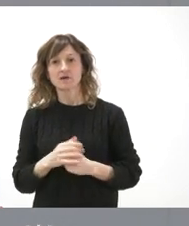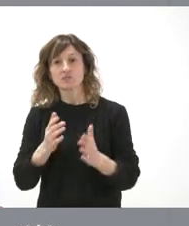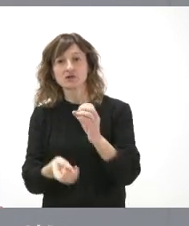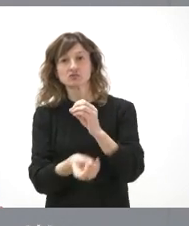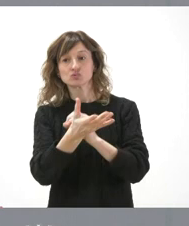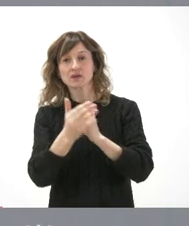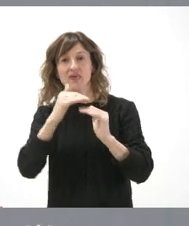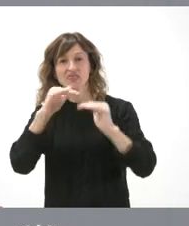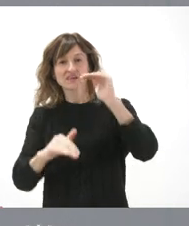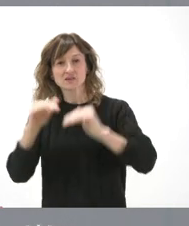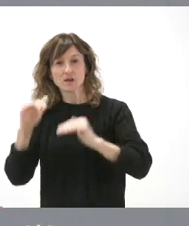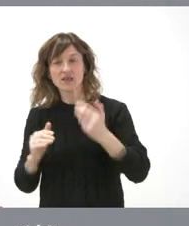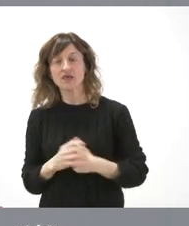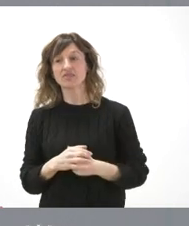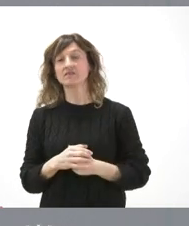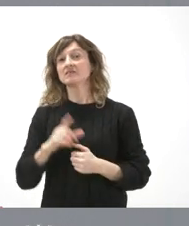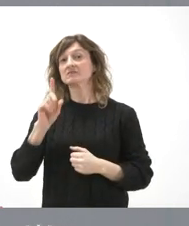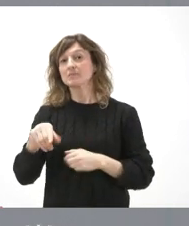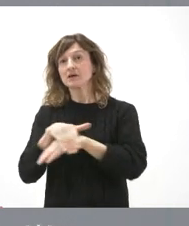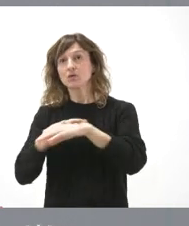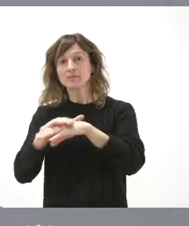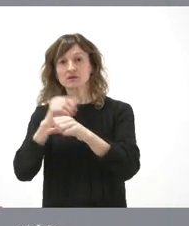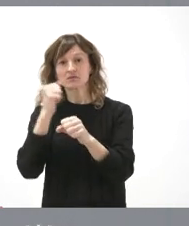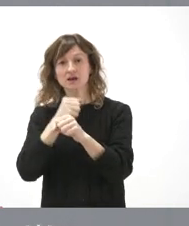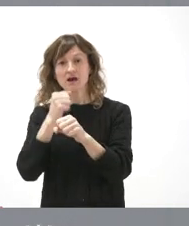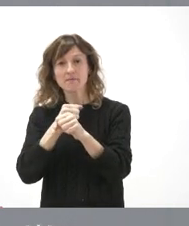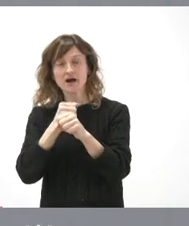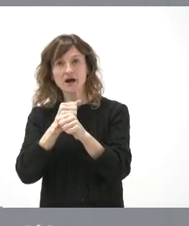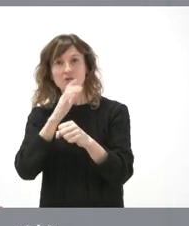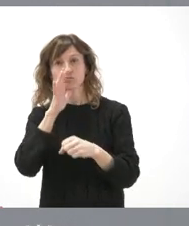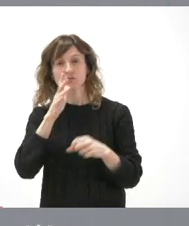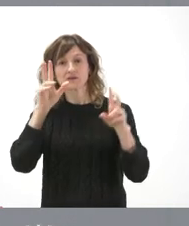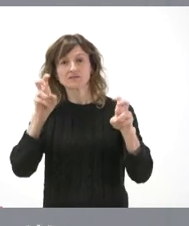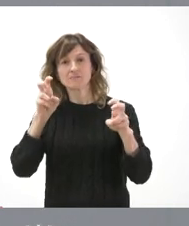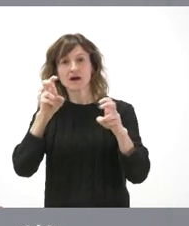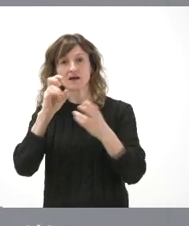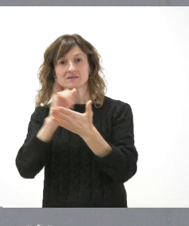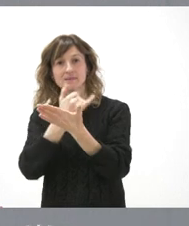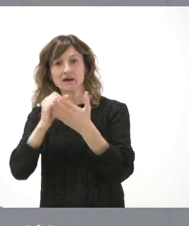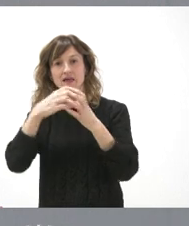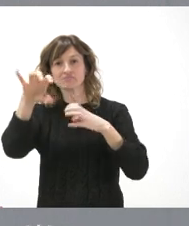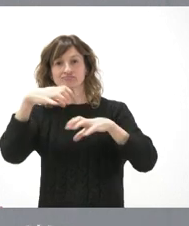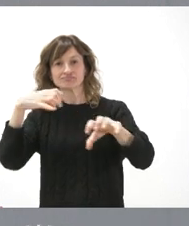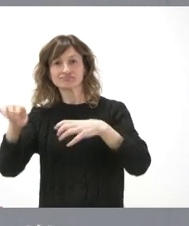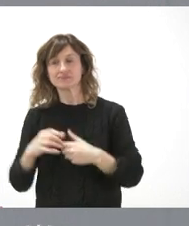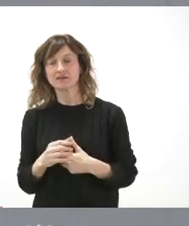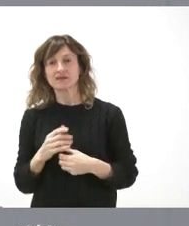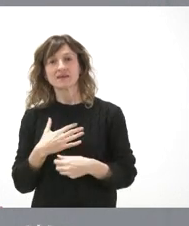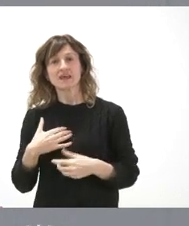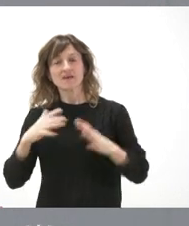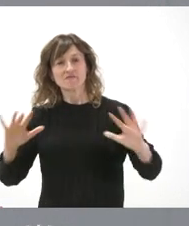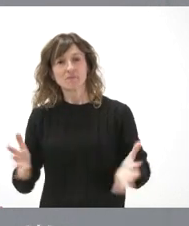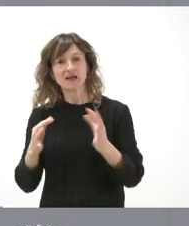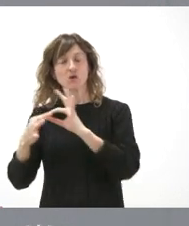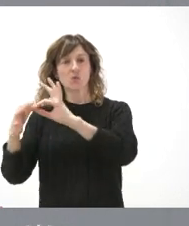y está trabajando para todo lo que tiene que ver con dividirnos entre los españoles en vez de fomentar la